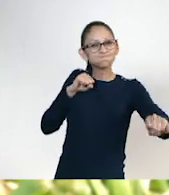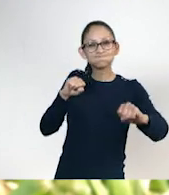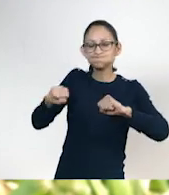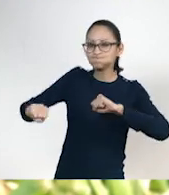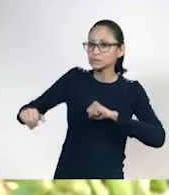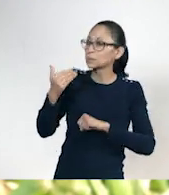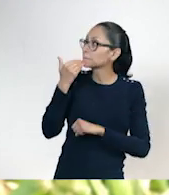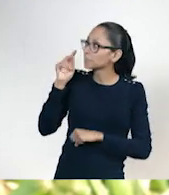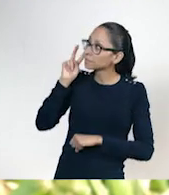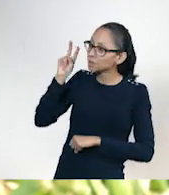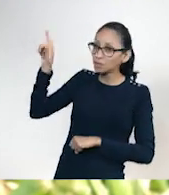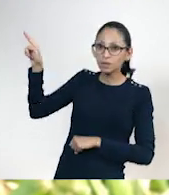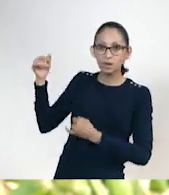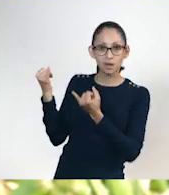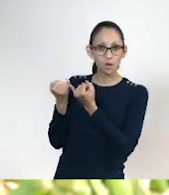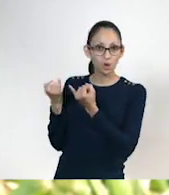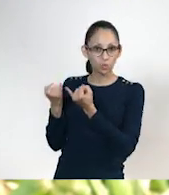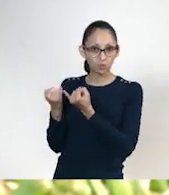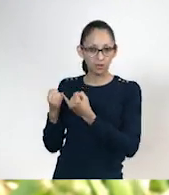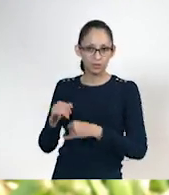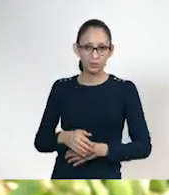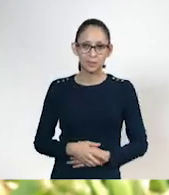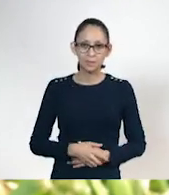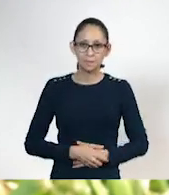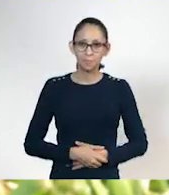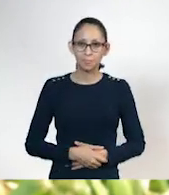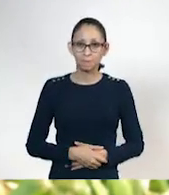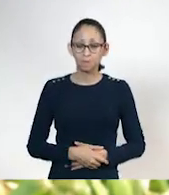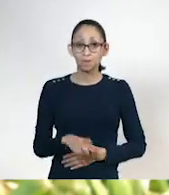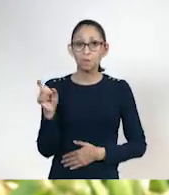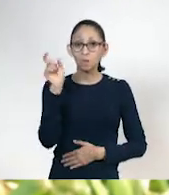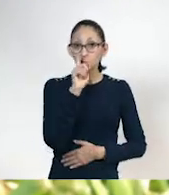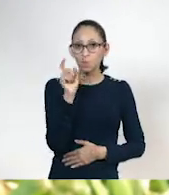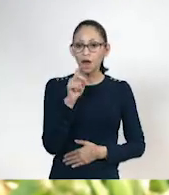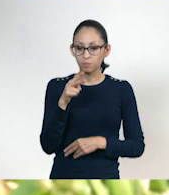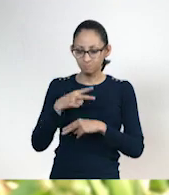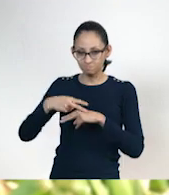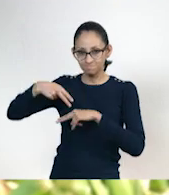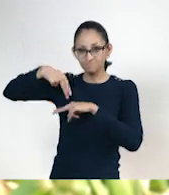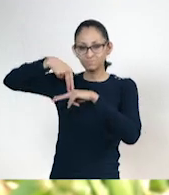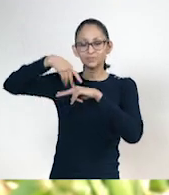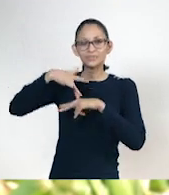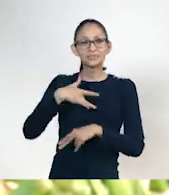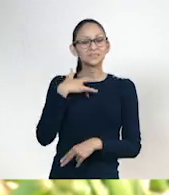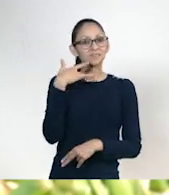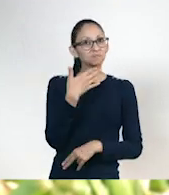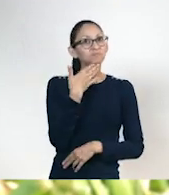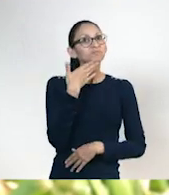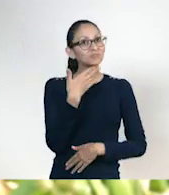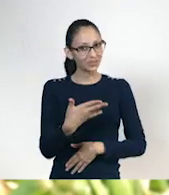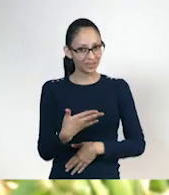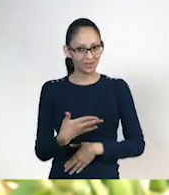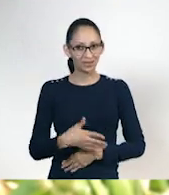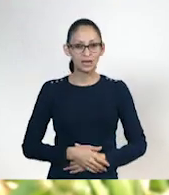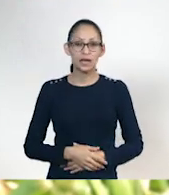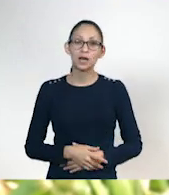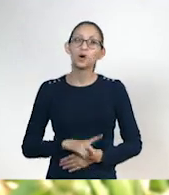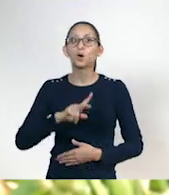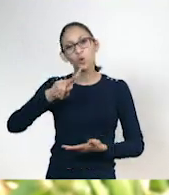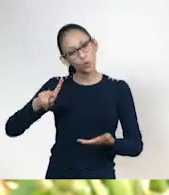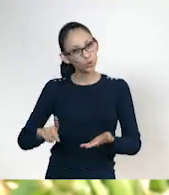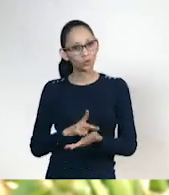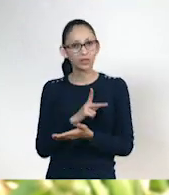duele un poquito del estiramiento. Pero cuando se levanten se van a sentir súper bien. Vamos hacia el otro lado.